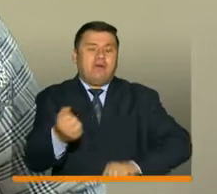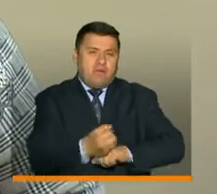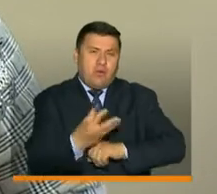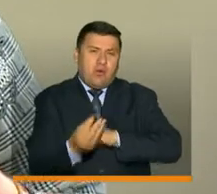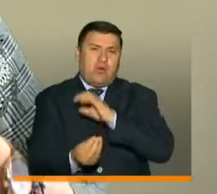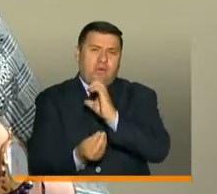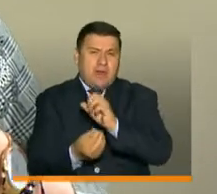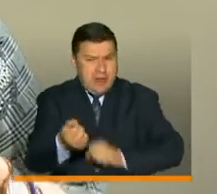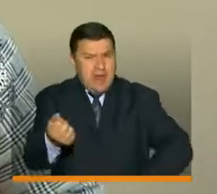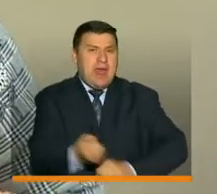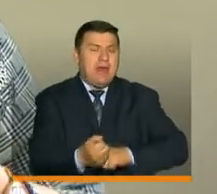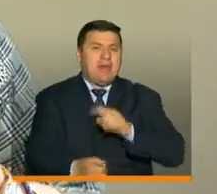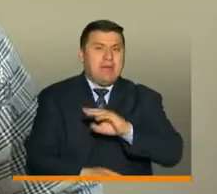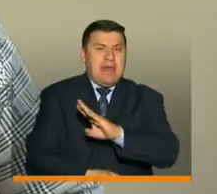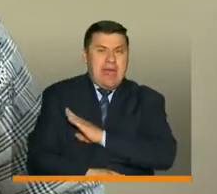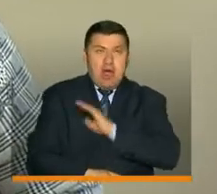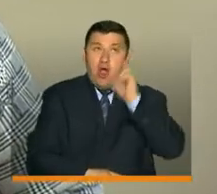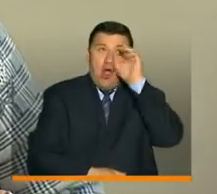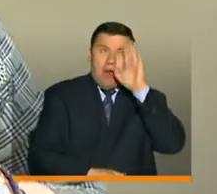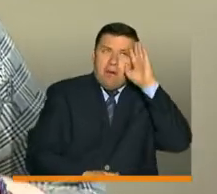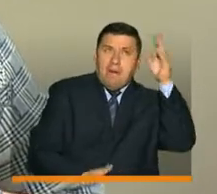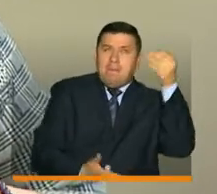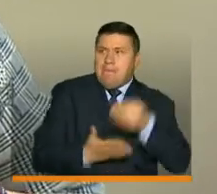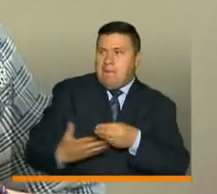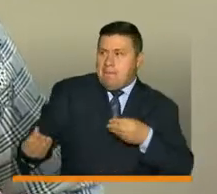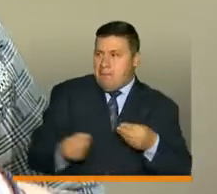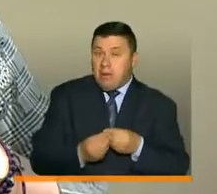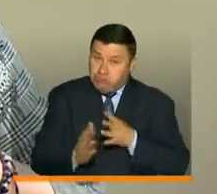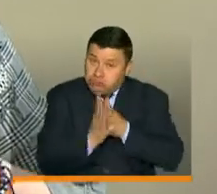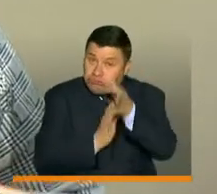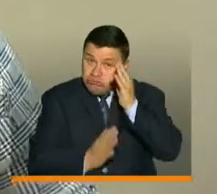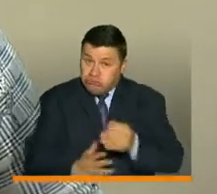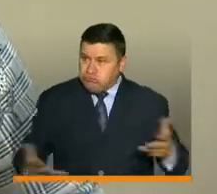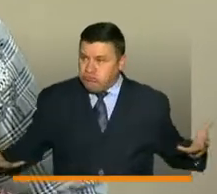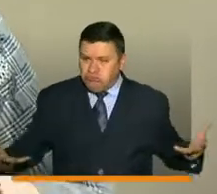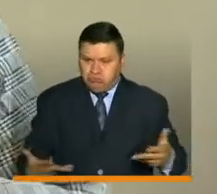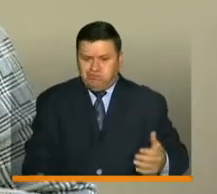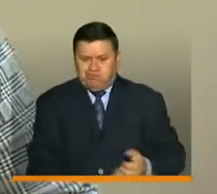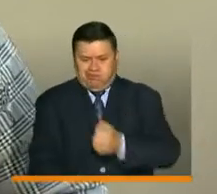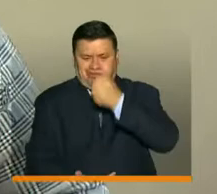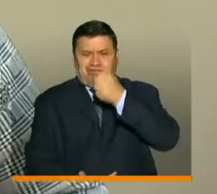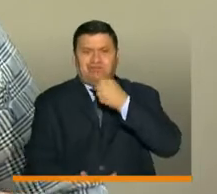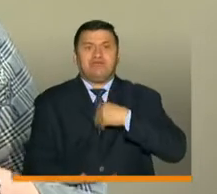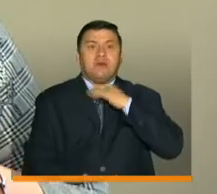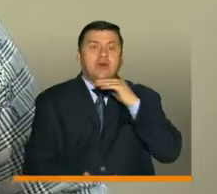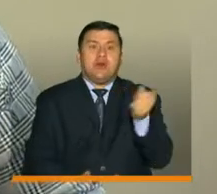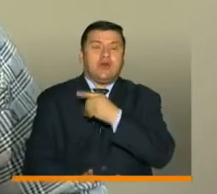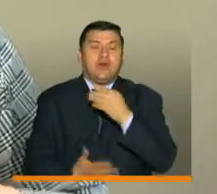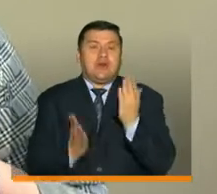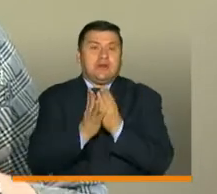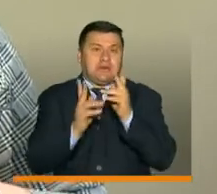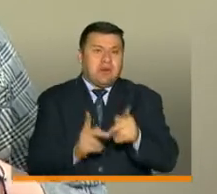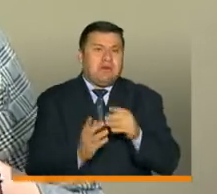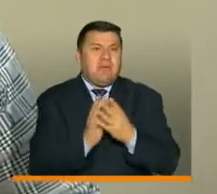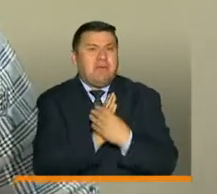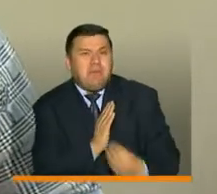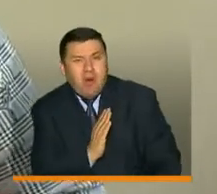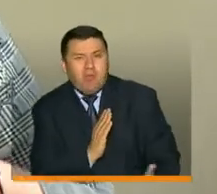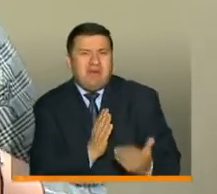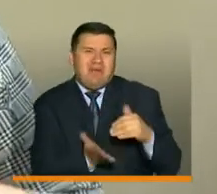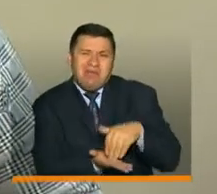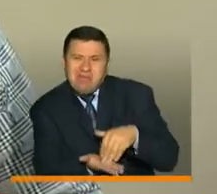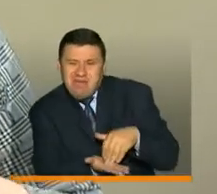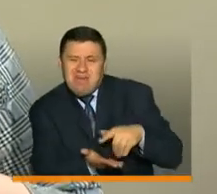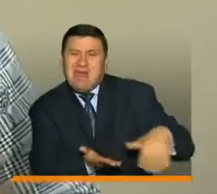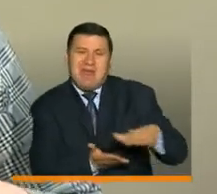Esto y el trabajo con alcaldes y gobernadores, contarle a la familia colombiana, nos permite que todos los estudiantes en condición de vulnerabilidad